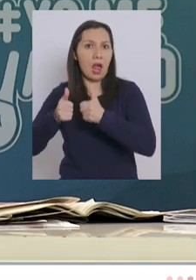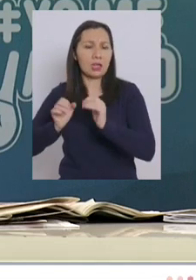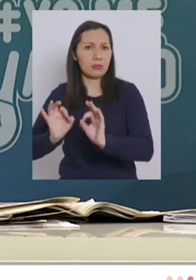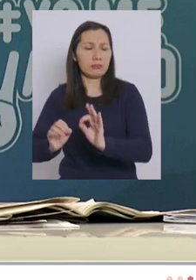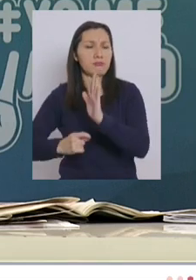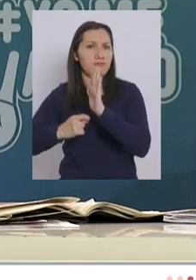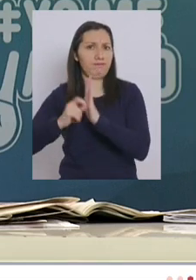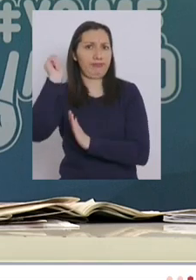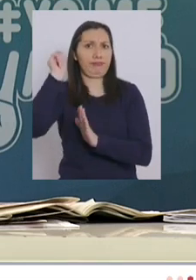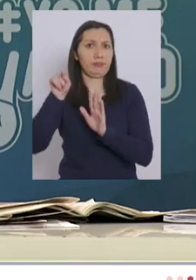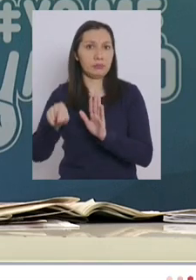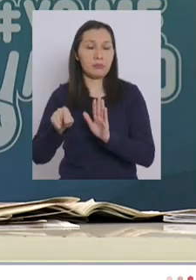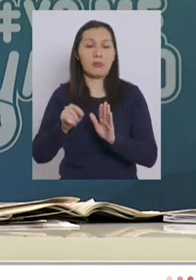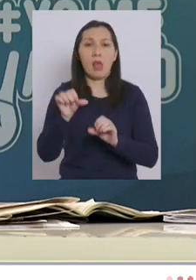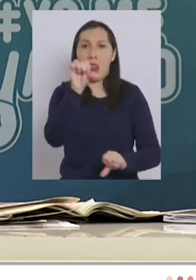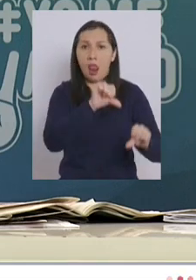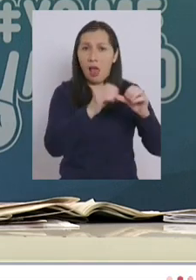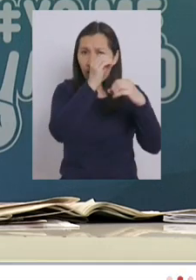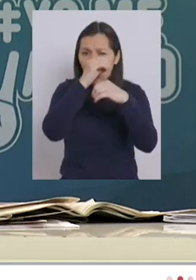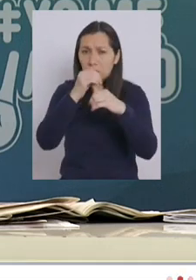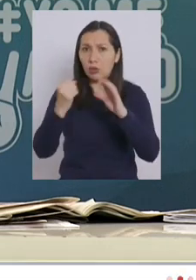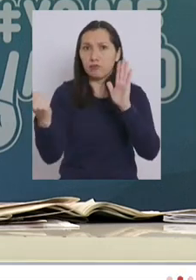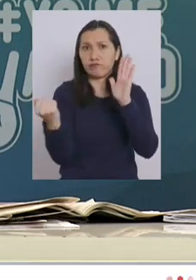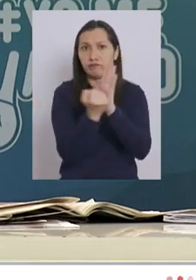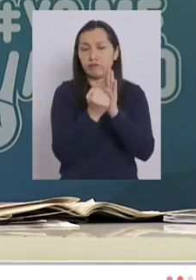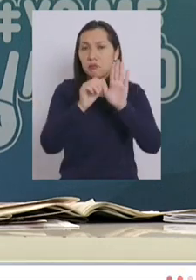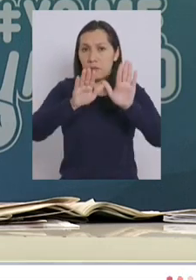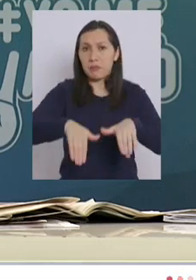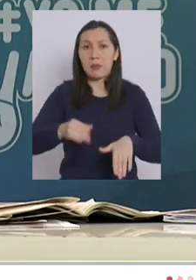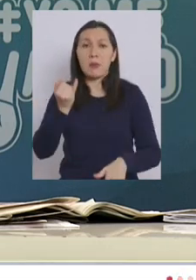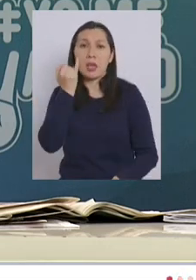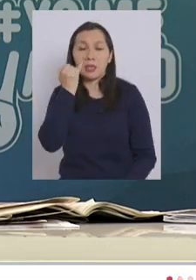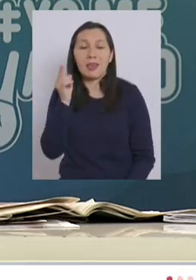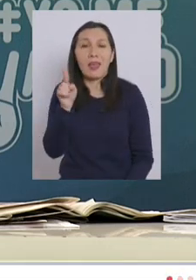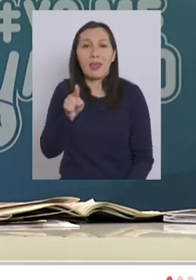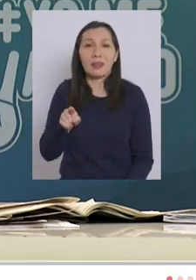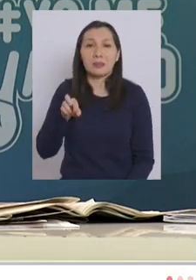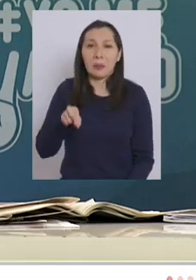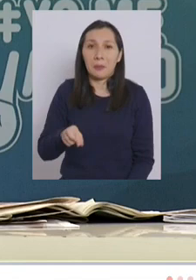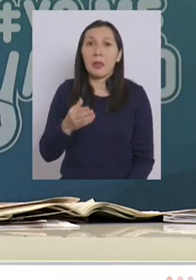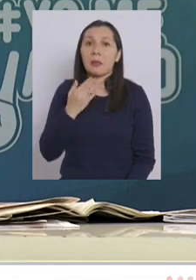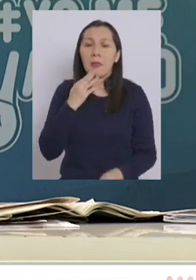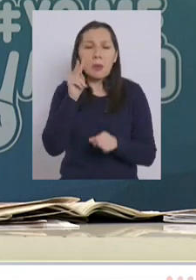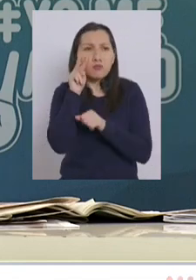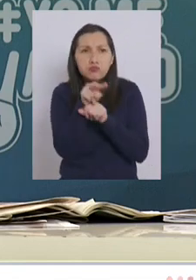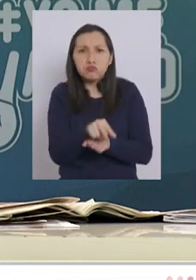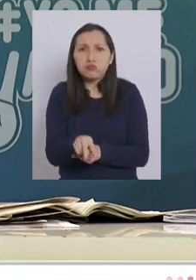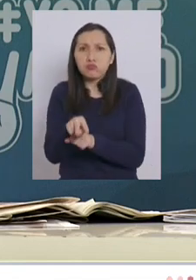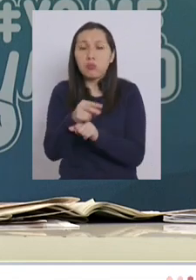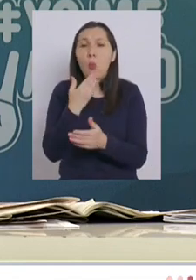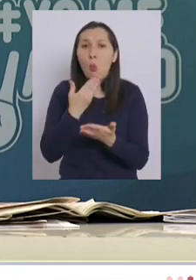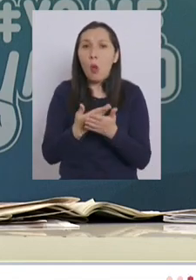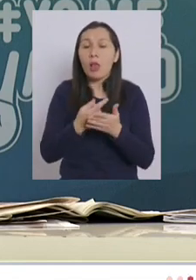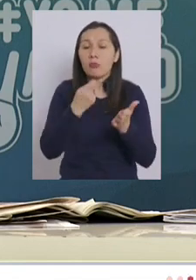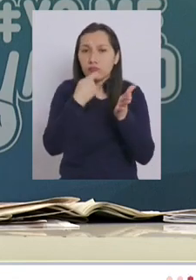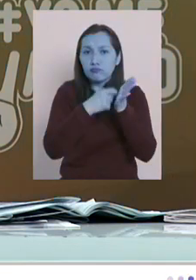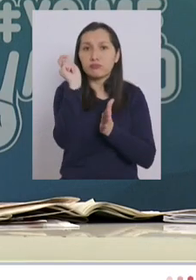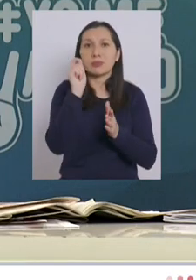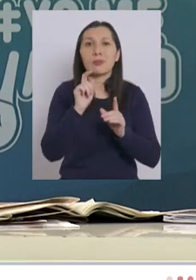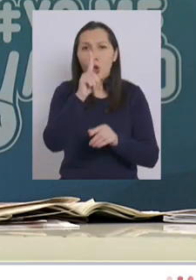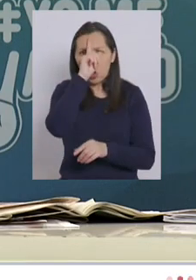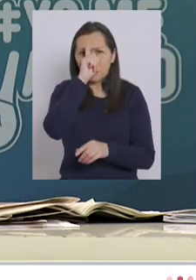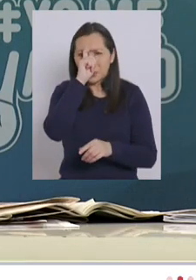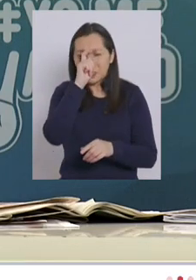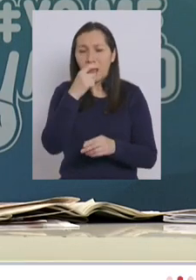acreditadas los laboratorios están certificados por la misma por el ISP y vigilados digamos cuando se hace la acreditación de las